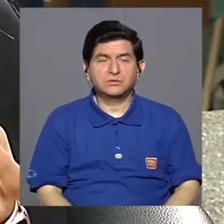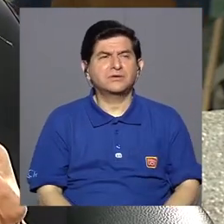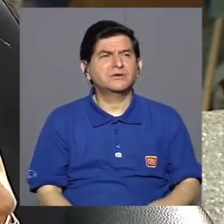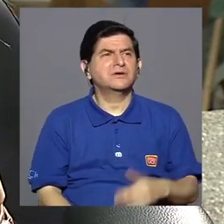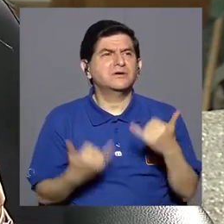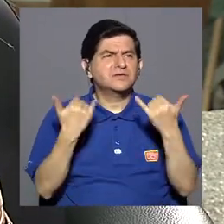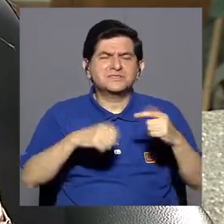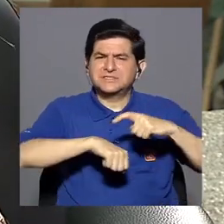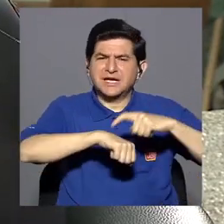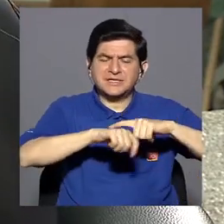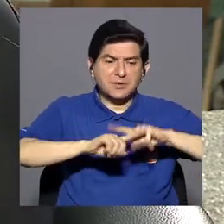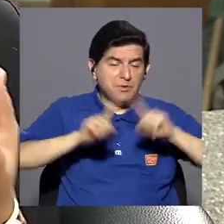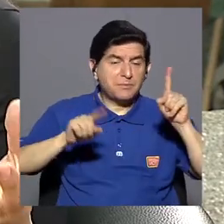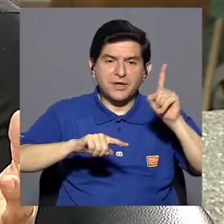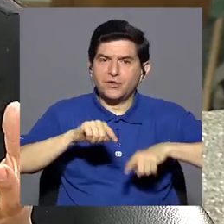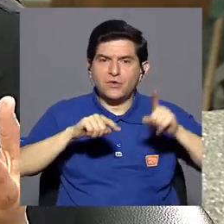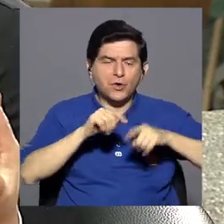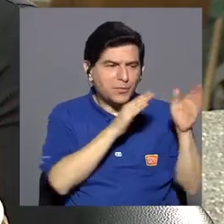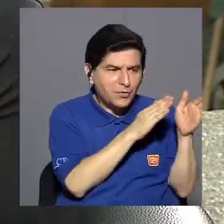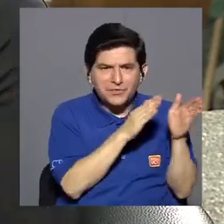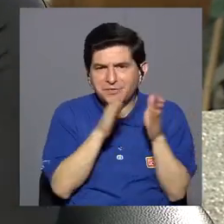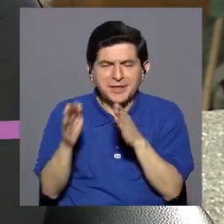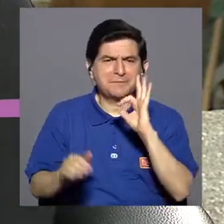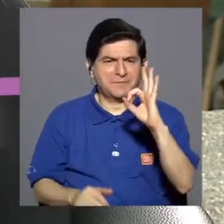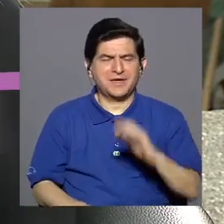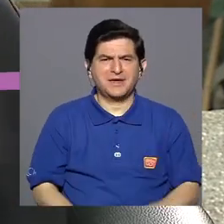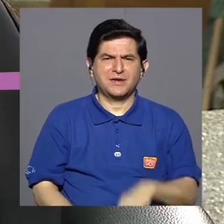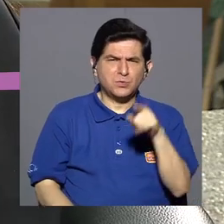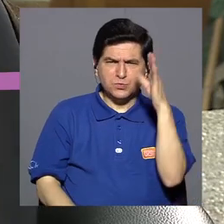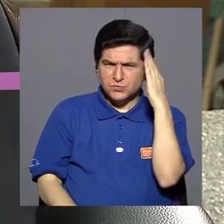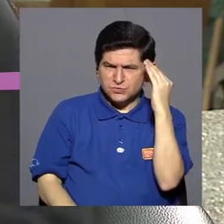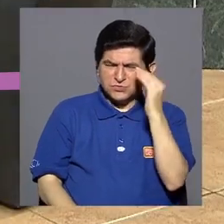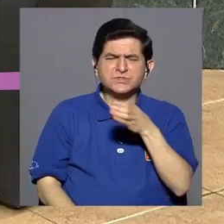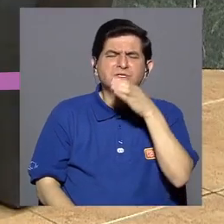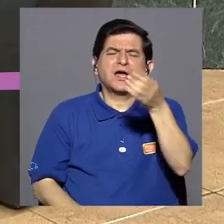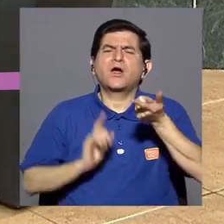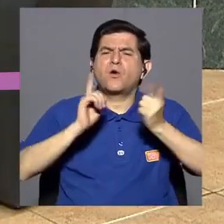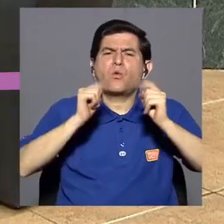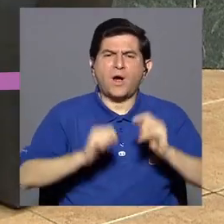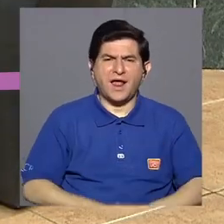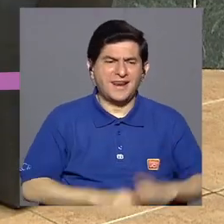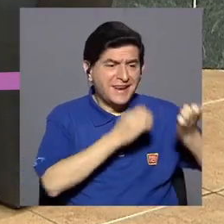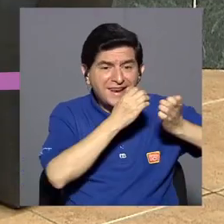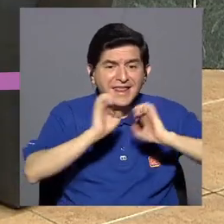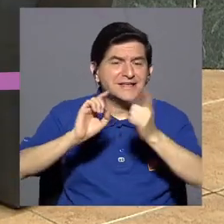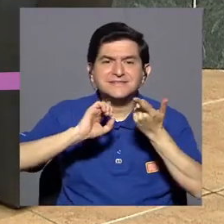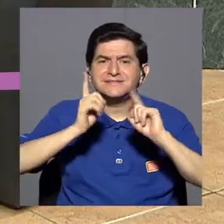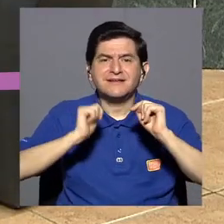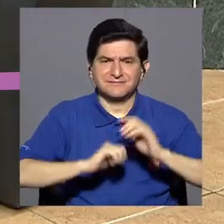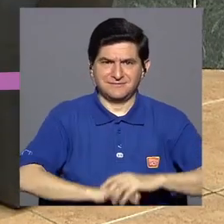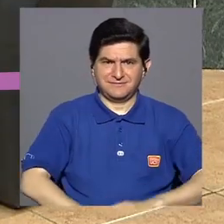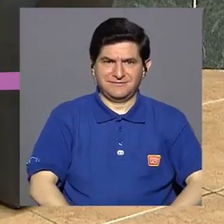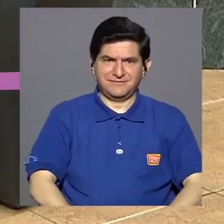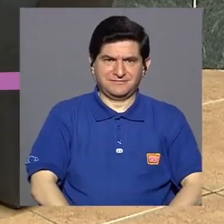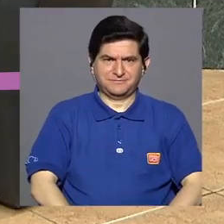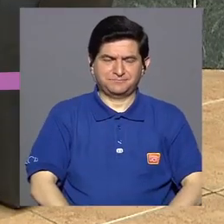llevamos como tiempo pero no logramos organizarnos? A partir de su experiencia, ¿qué nos puede recomendar? ¿Qué estrategias tomar?